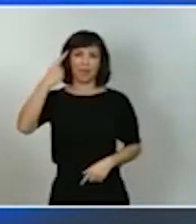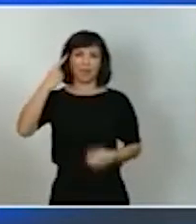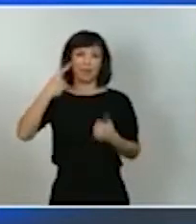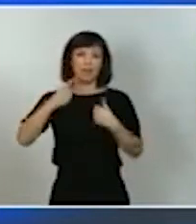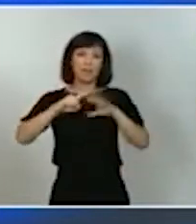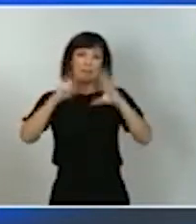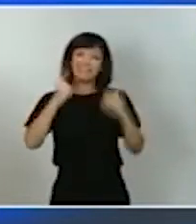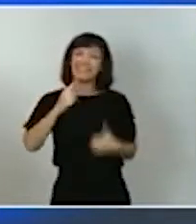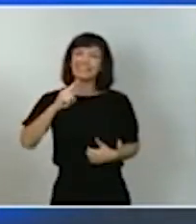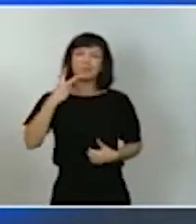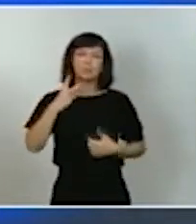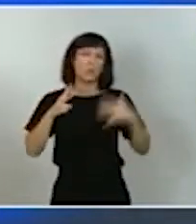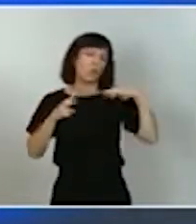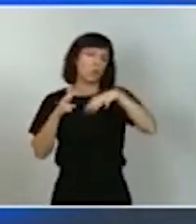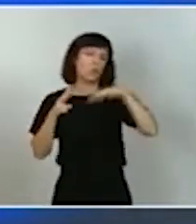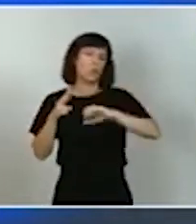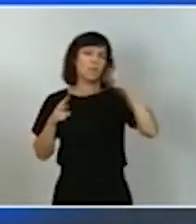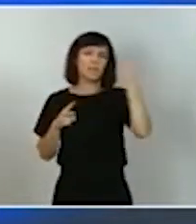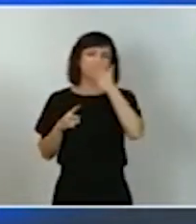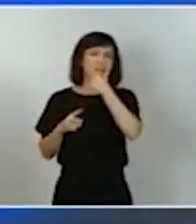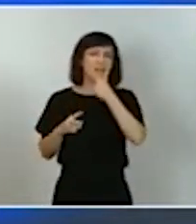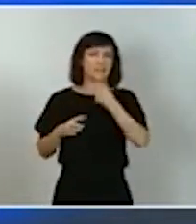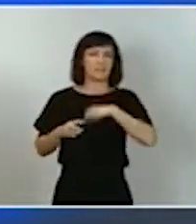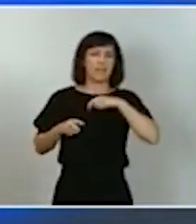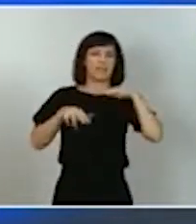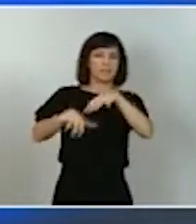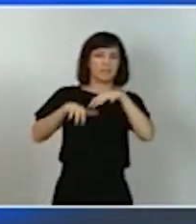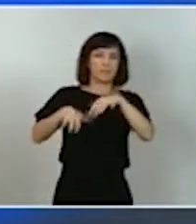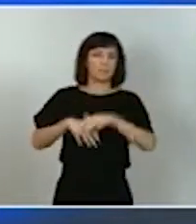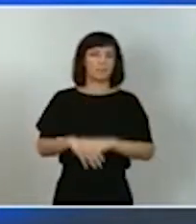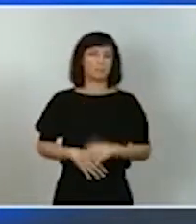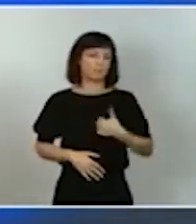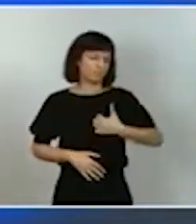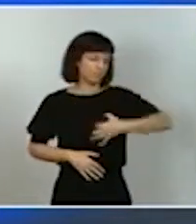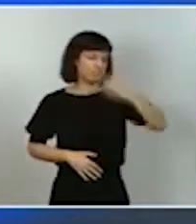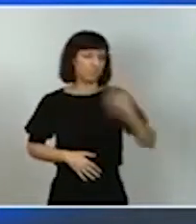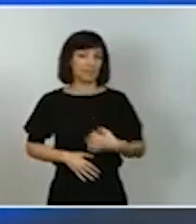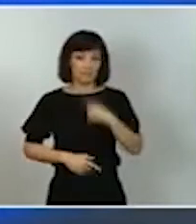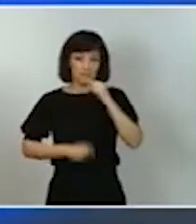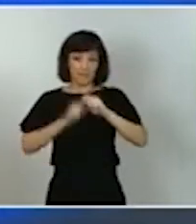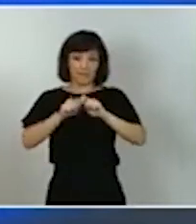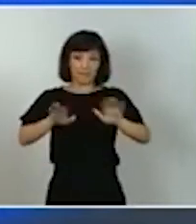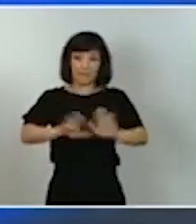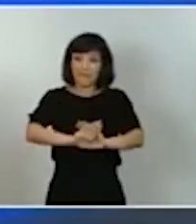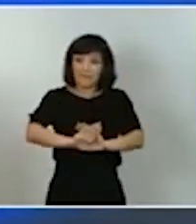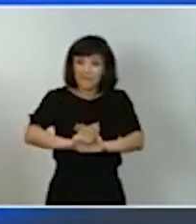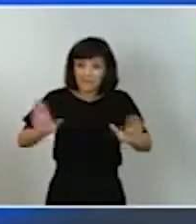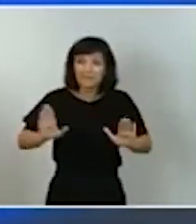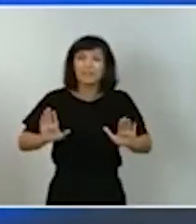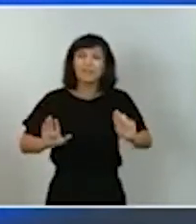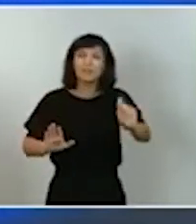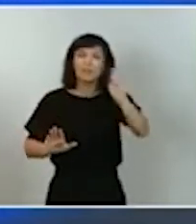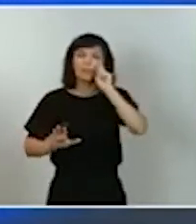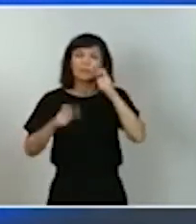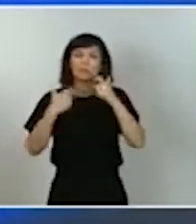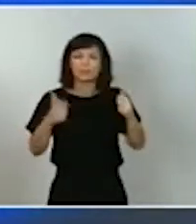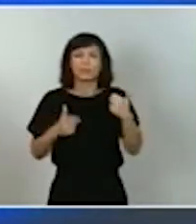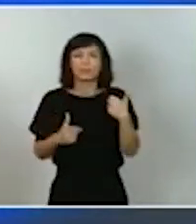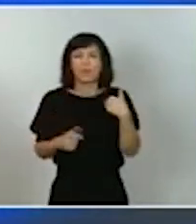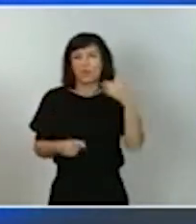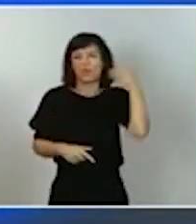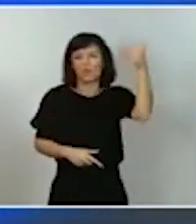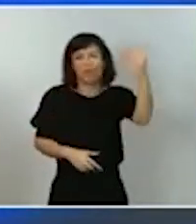de que una vez pase esta pandemia, porque pasará, el sector turístico tendrá un futuro aún más brillante del que tenía antes de la pandemia.